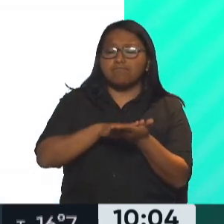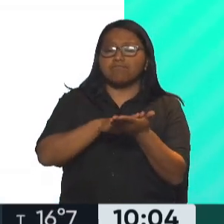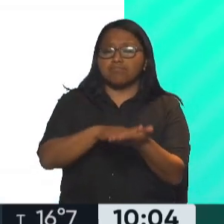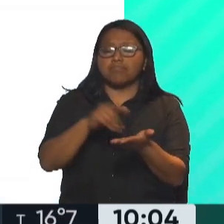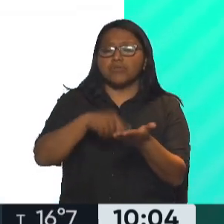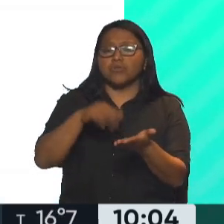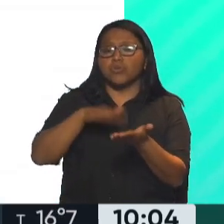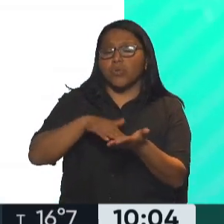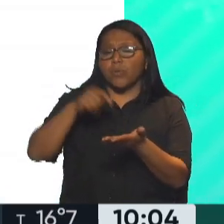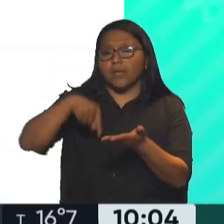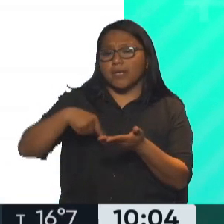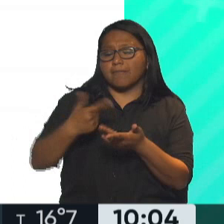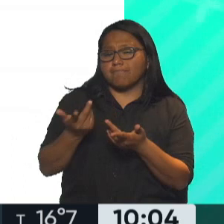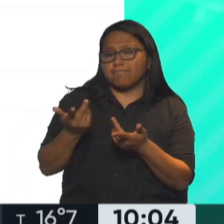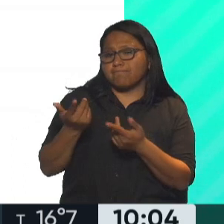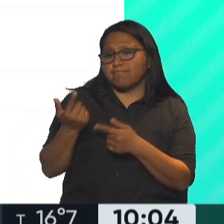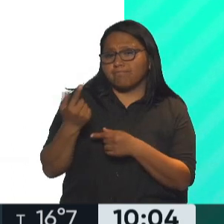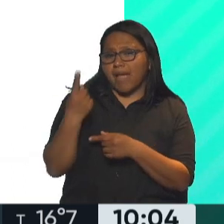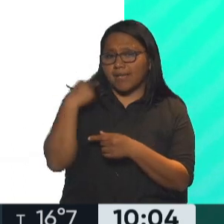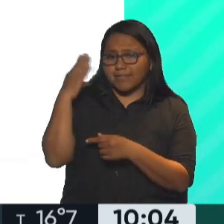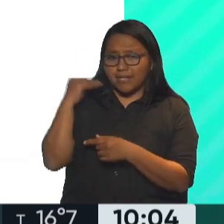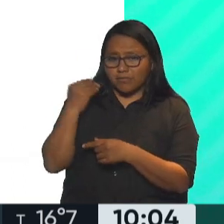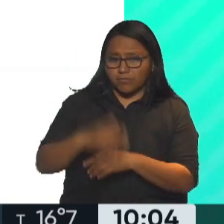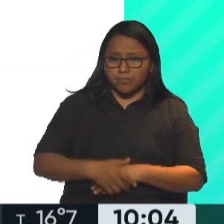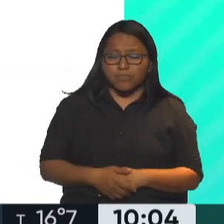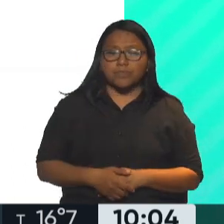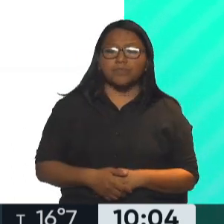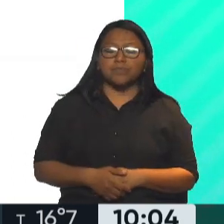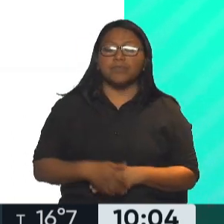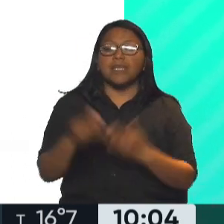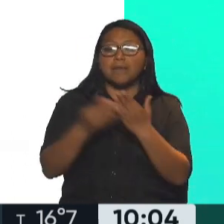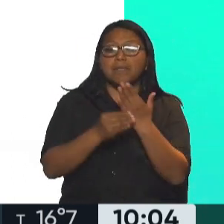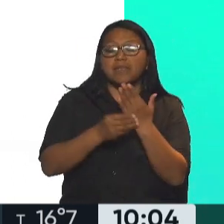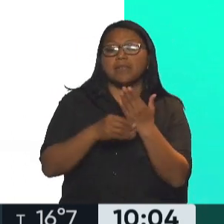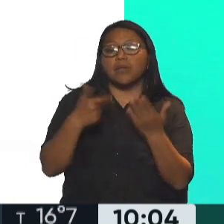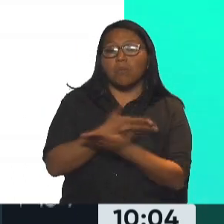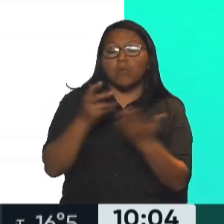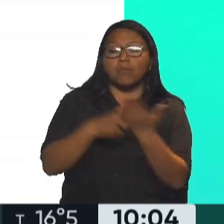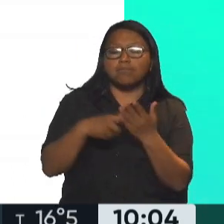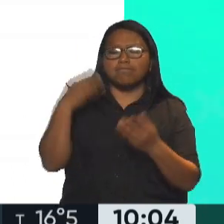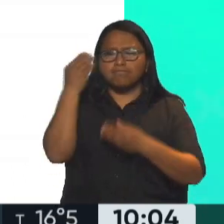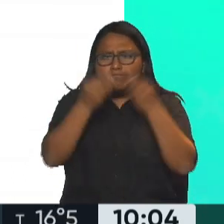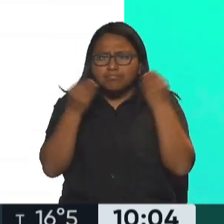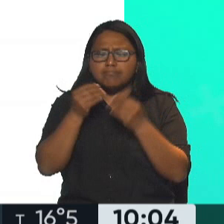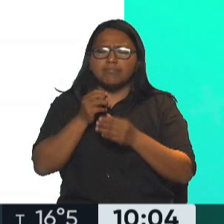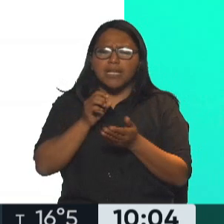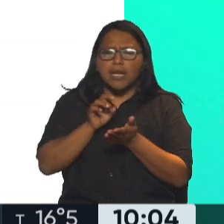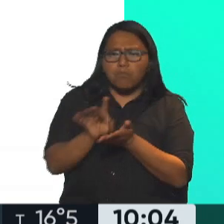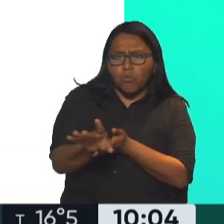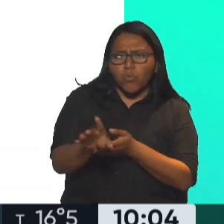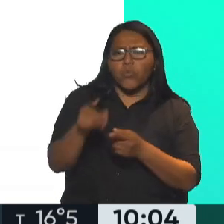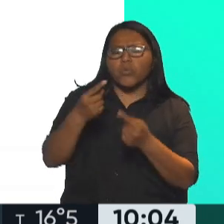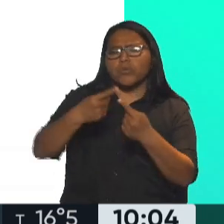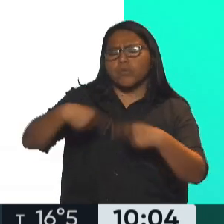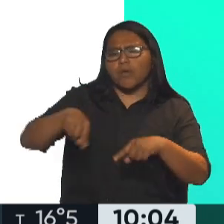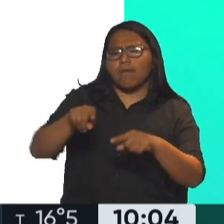lo que ocurrió anoche. El Ministerio Público Fiscal expresa su preocupación y repudio ante los